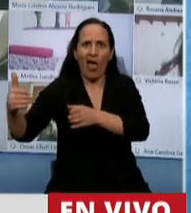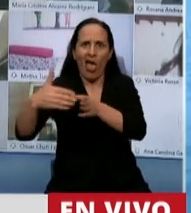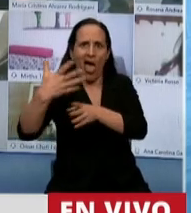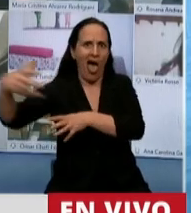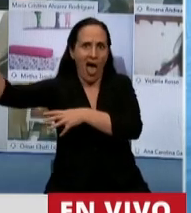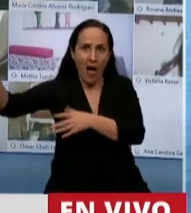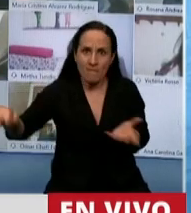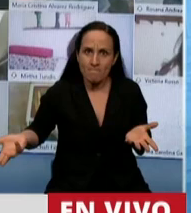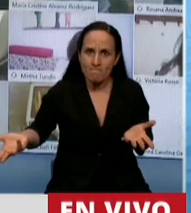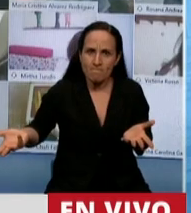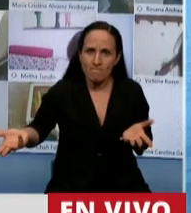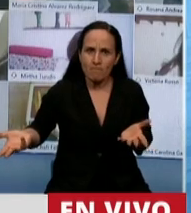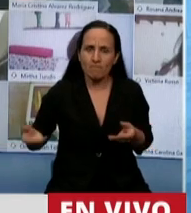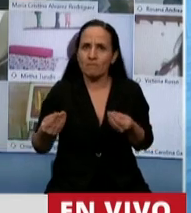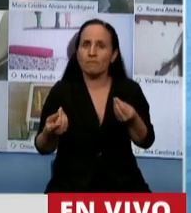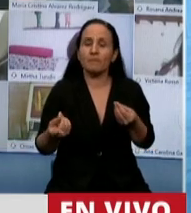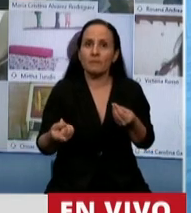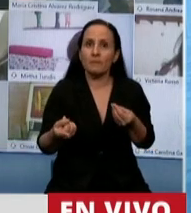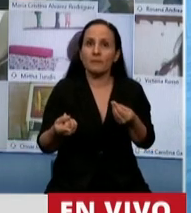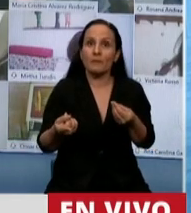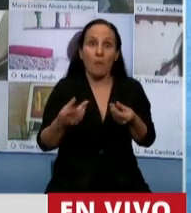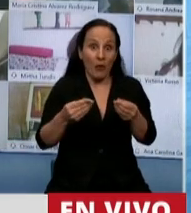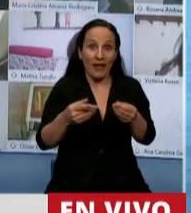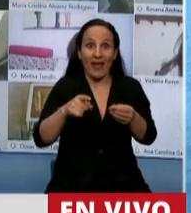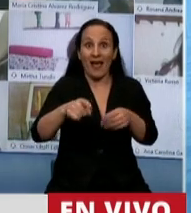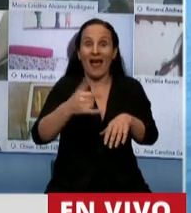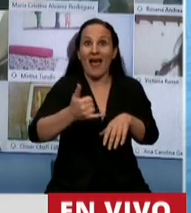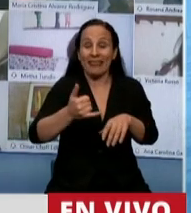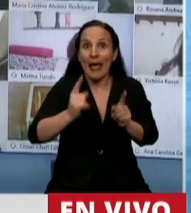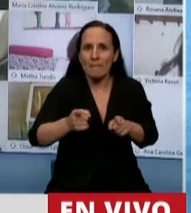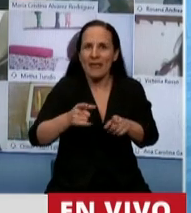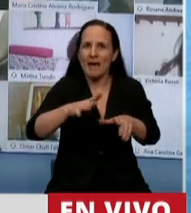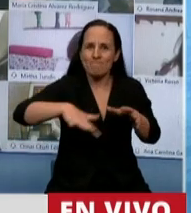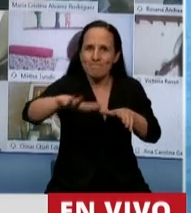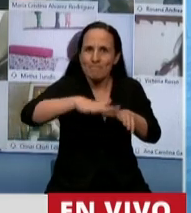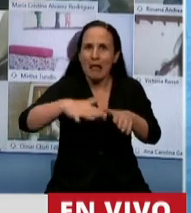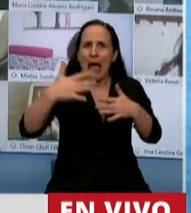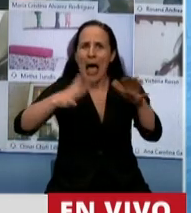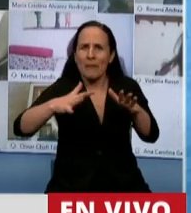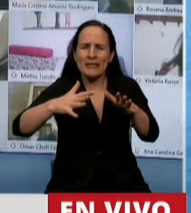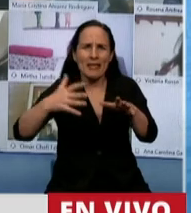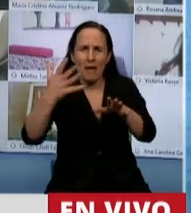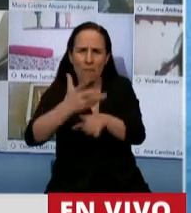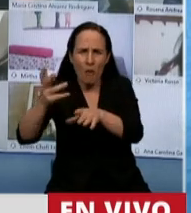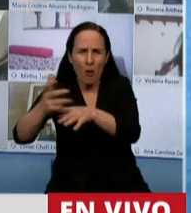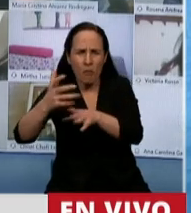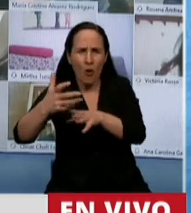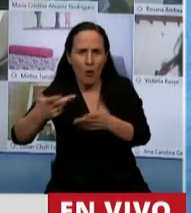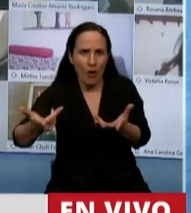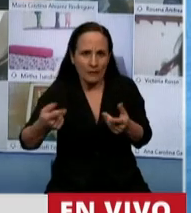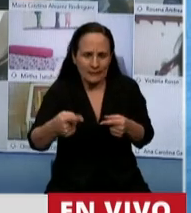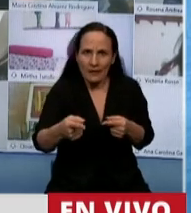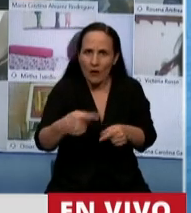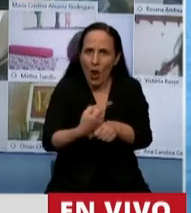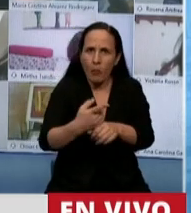partir de la captura fuera de los periodos de zafra que limitan de forma tajante el potencial